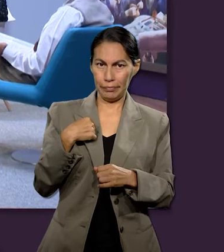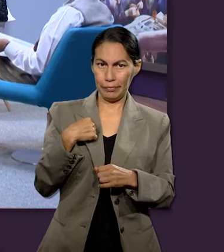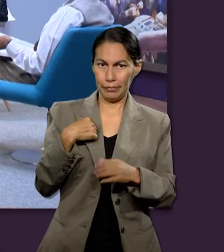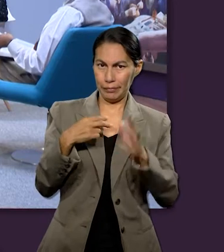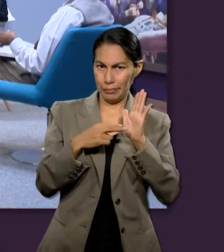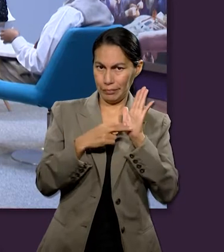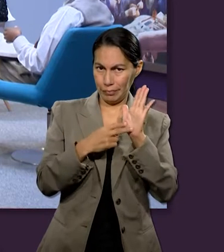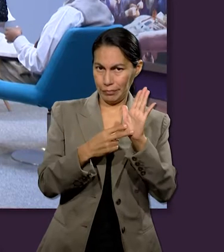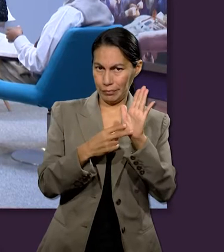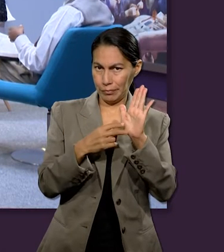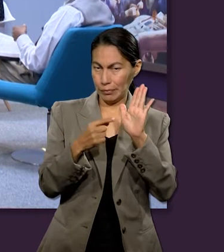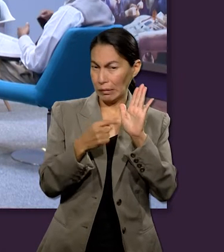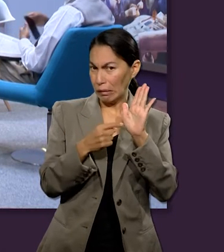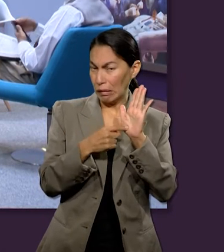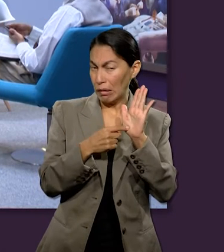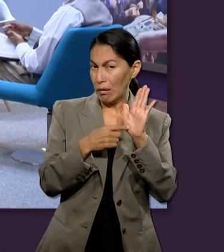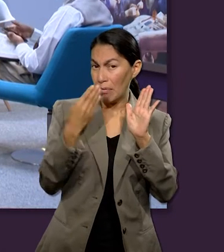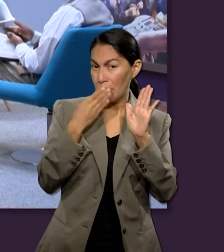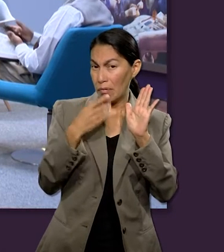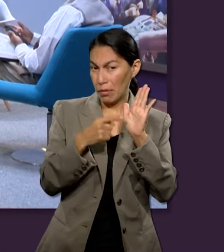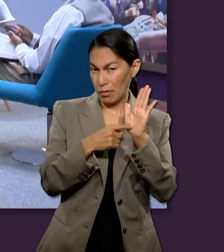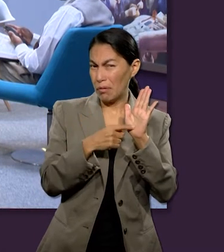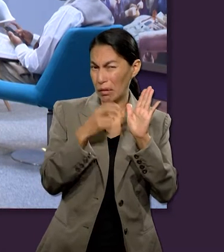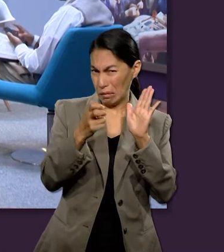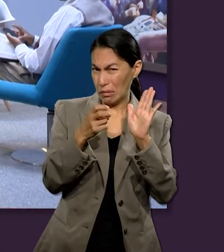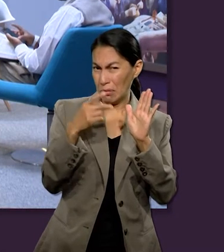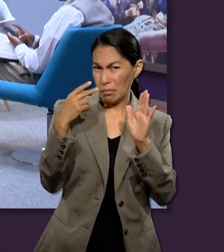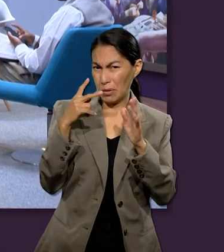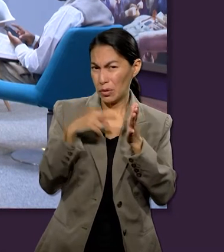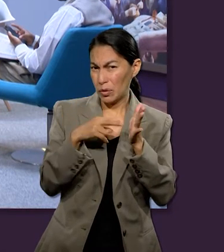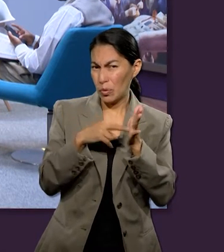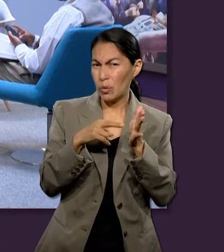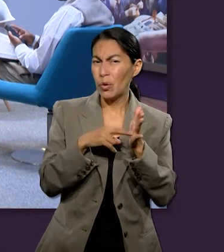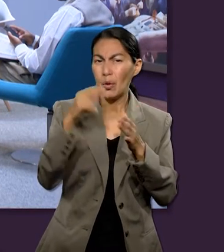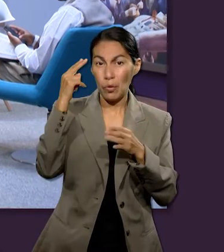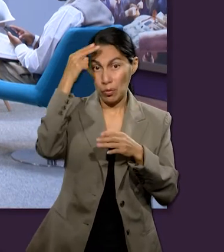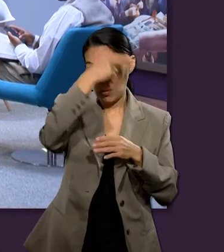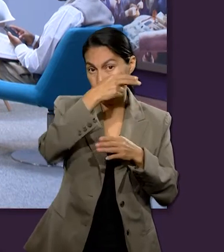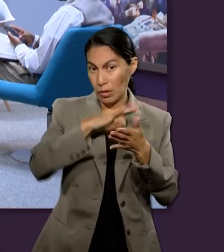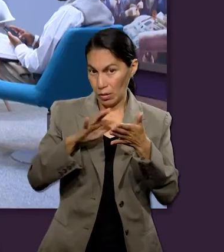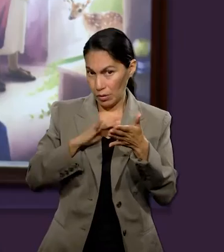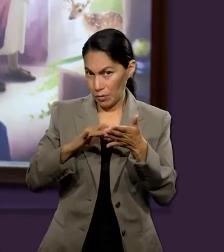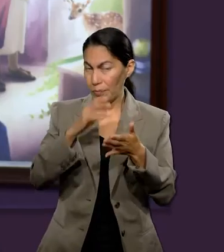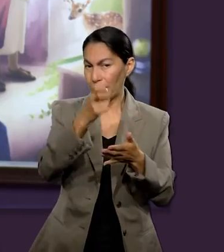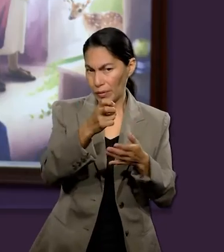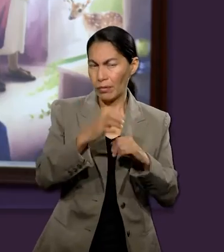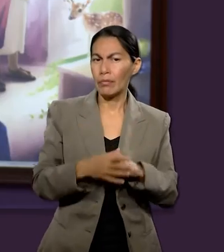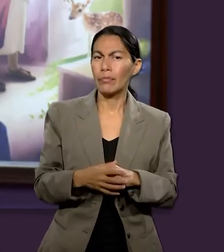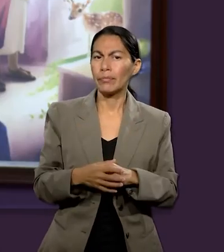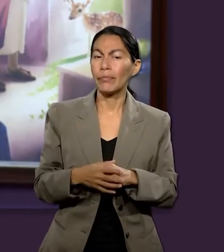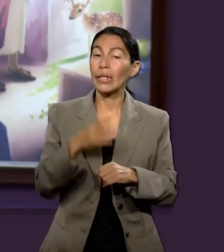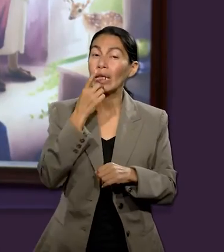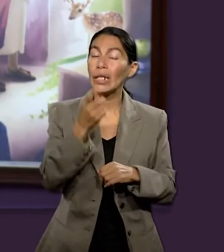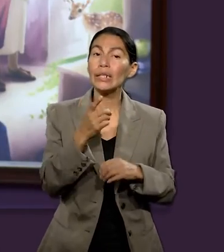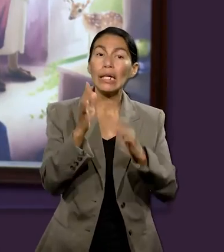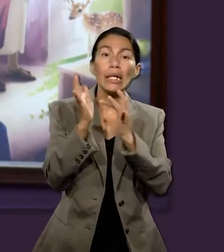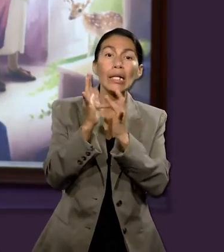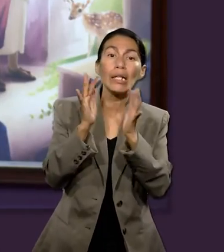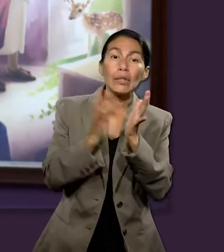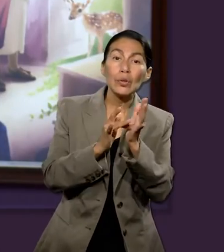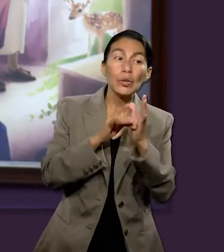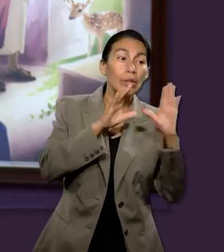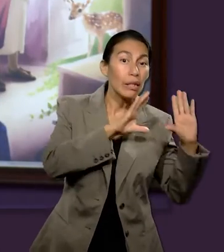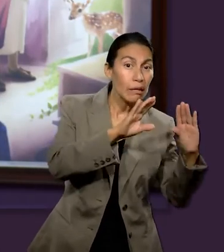señalar unos verbos específicos que se encuentran en ese versículo que nos leyó Noemi, porque dice que él iba